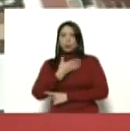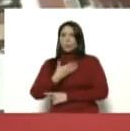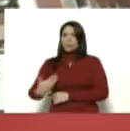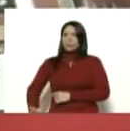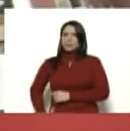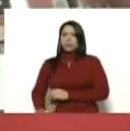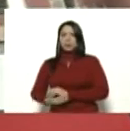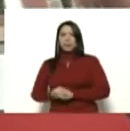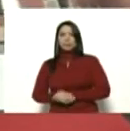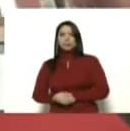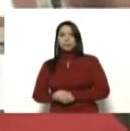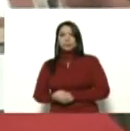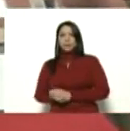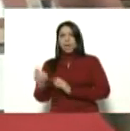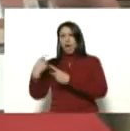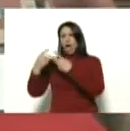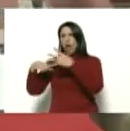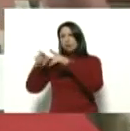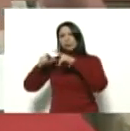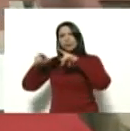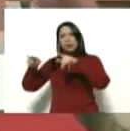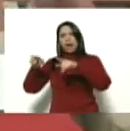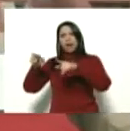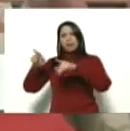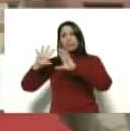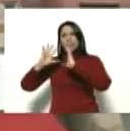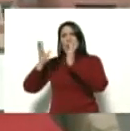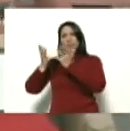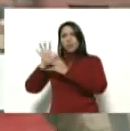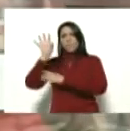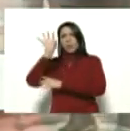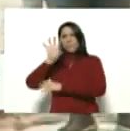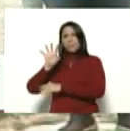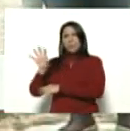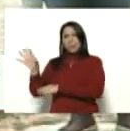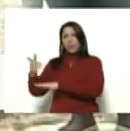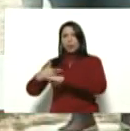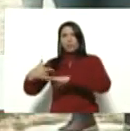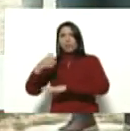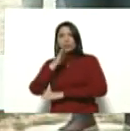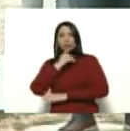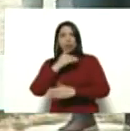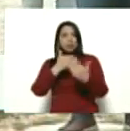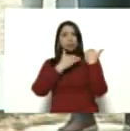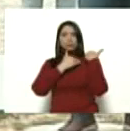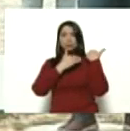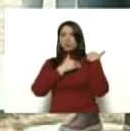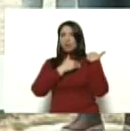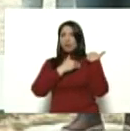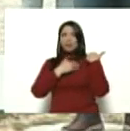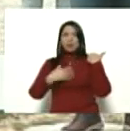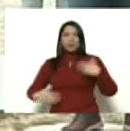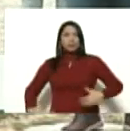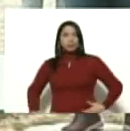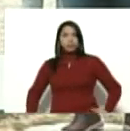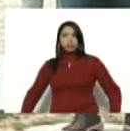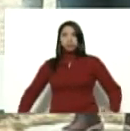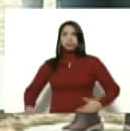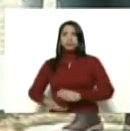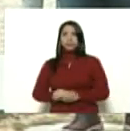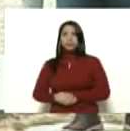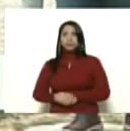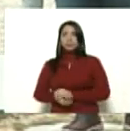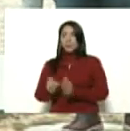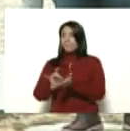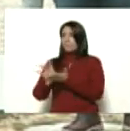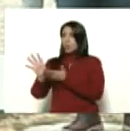mientras en otros lugares del mundo gobiernos irresponsables capitalistas echan